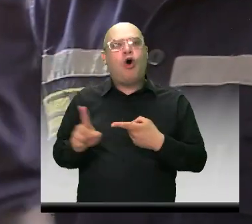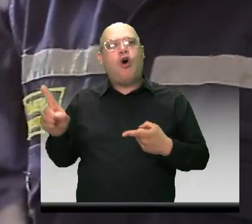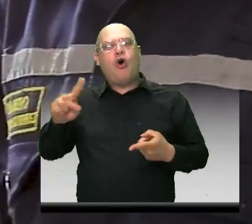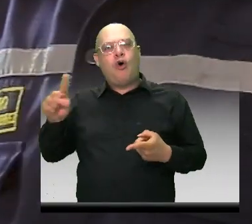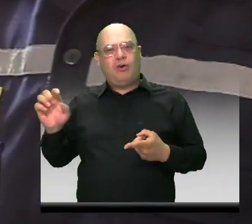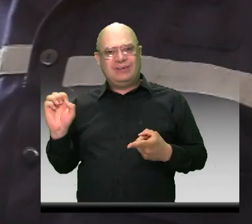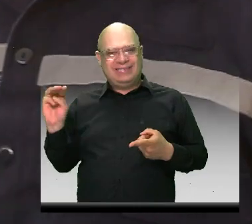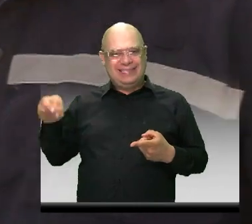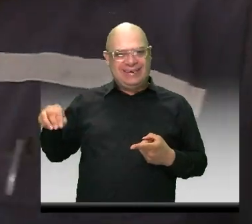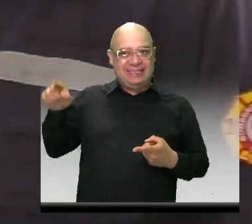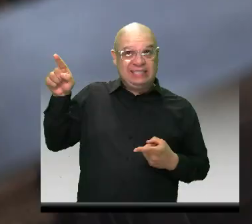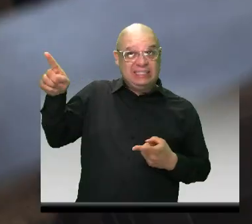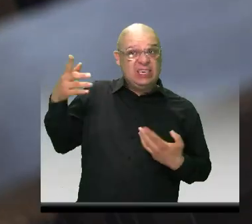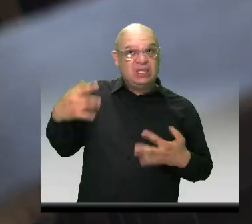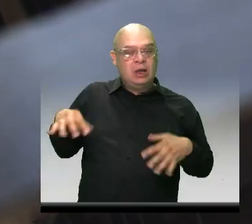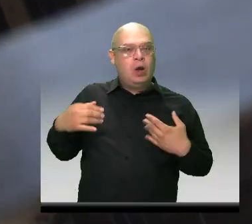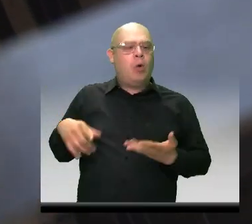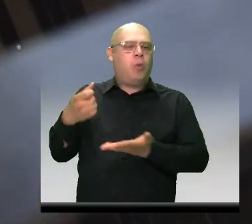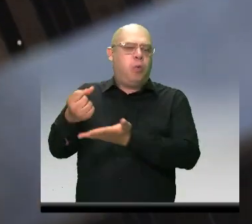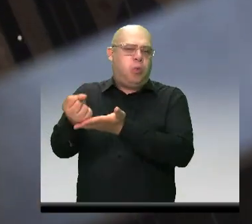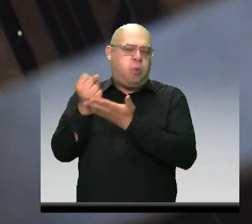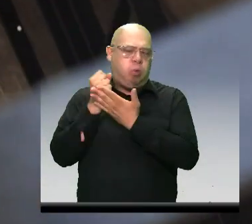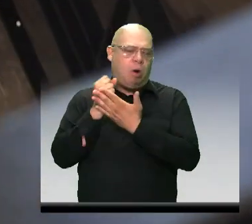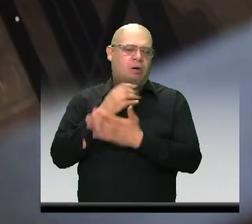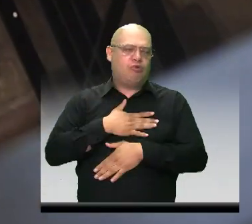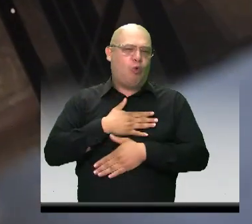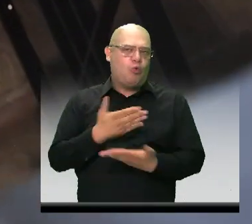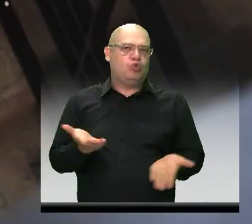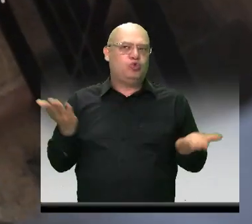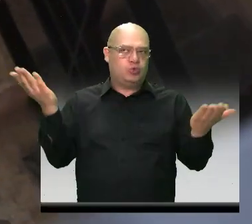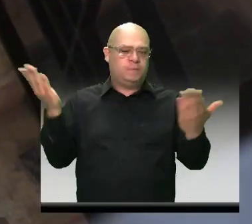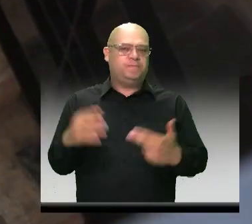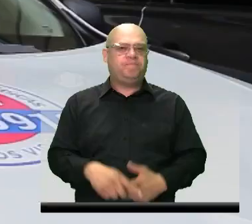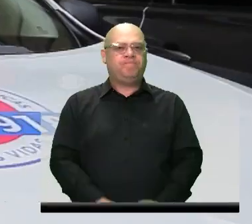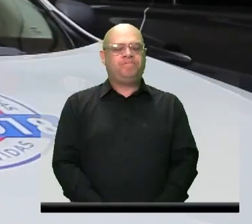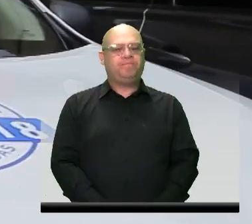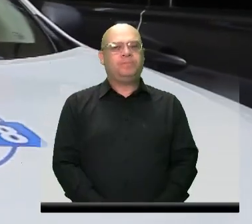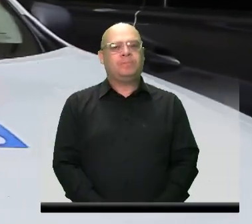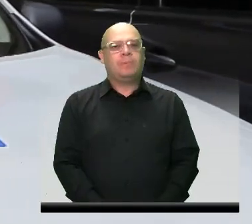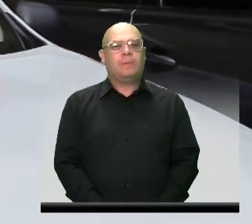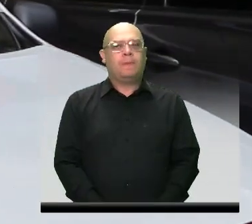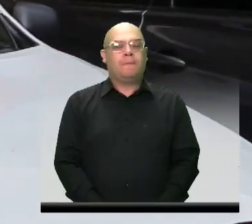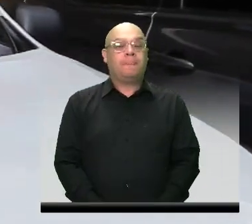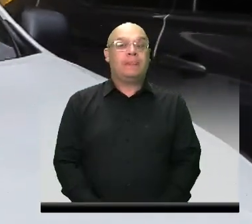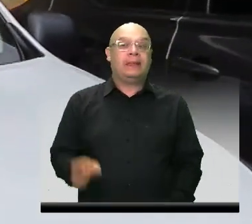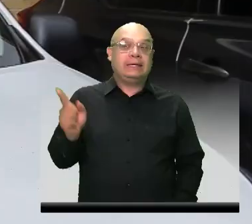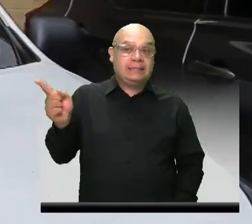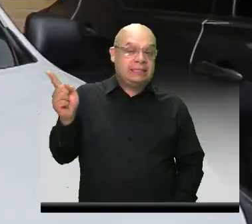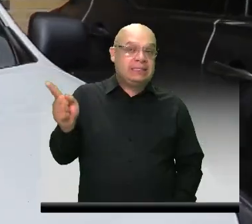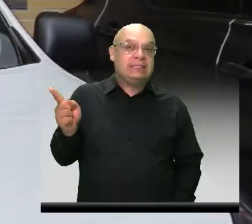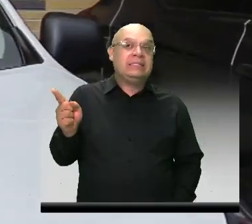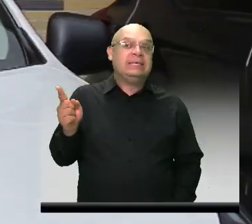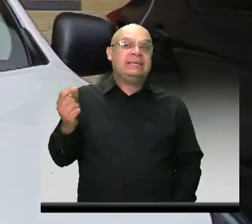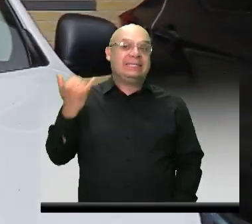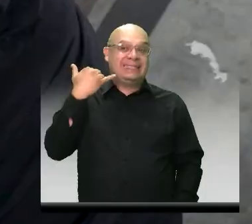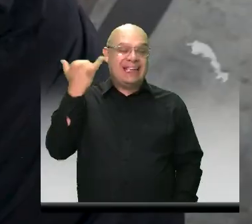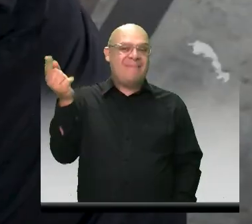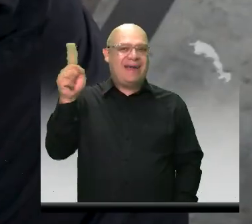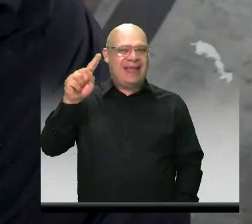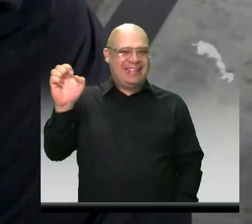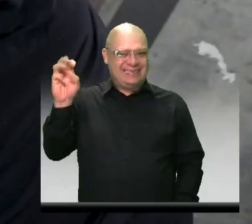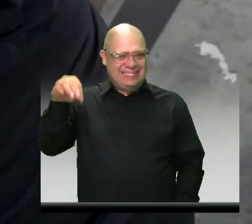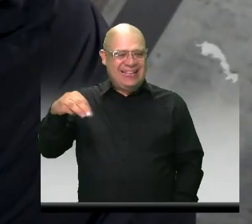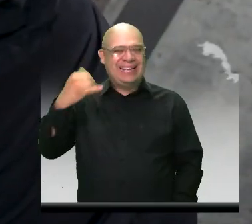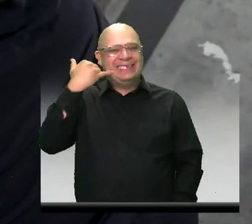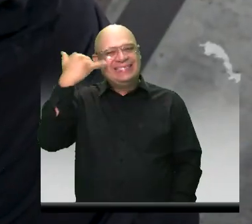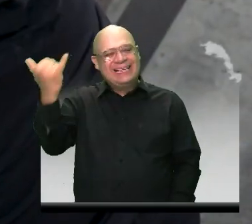el mayor de los gustos los van a atender. La línea busca el acompañamiento y orientación a la ciudadanía en temas de